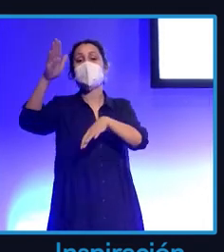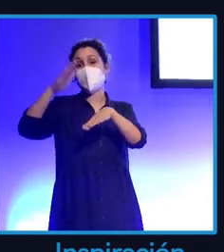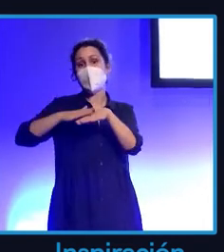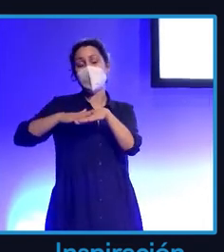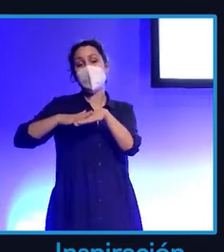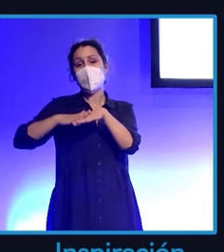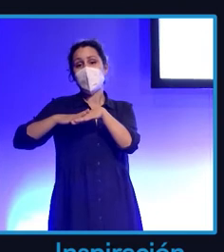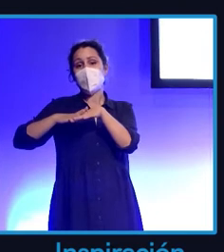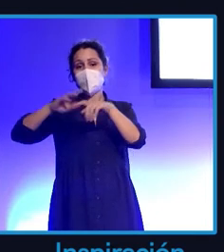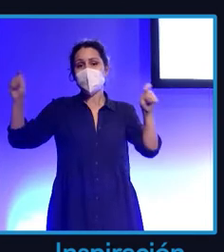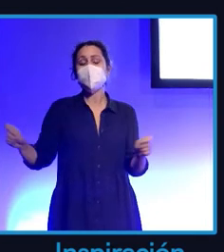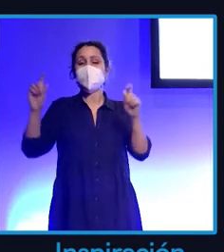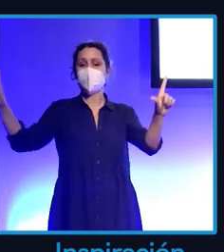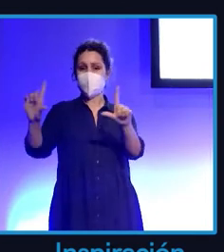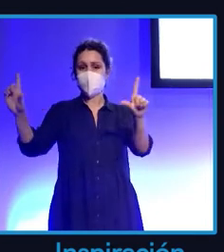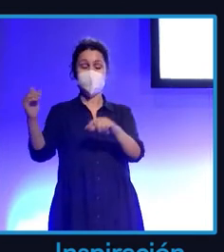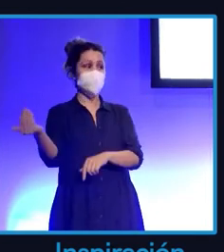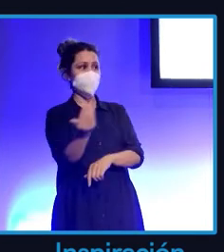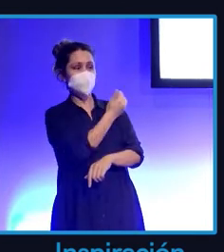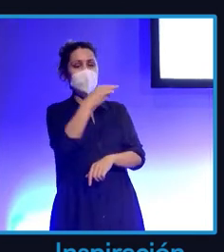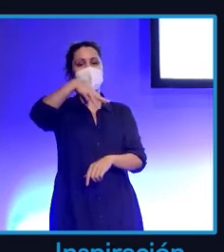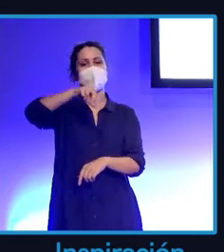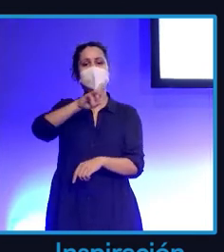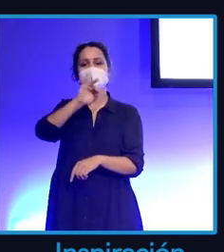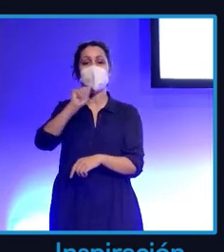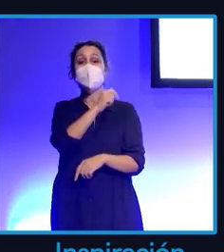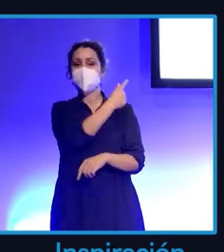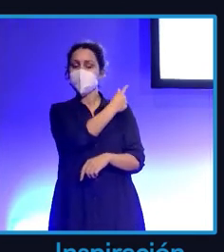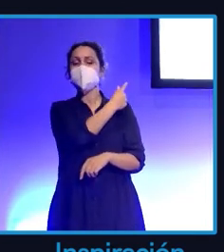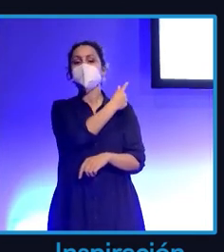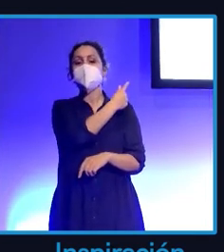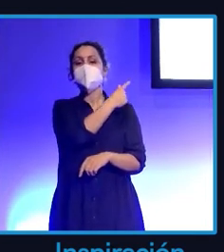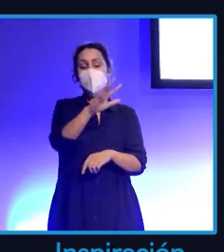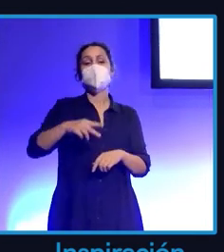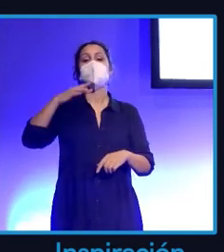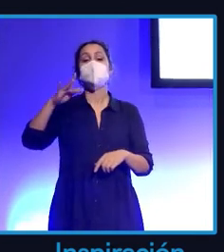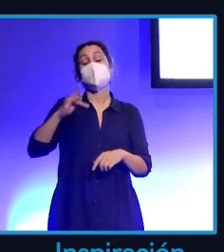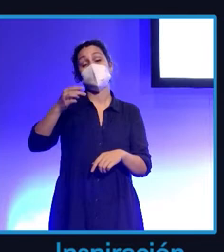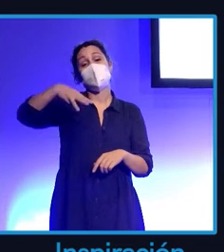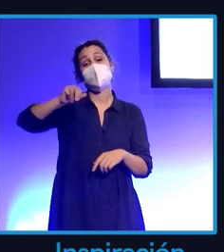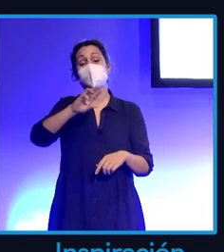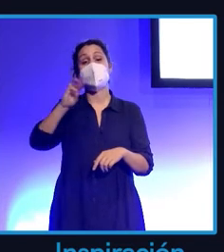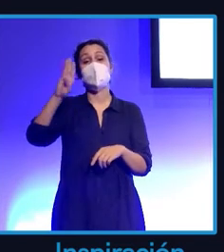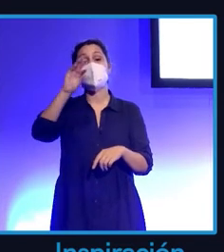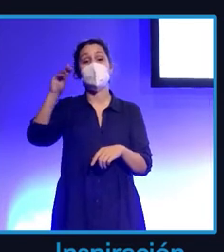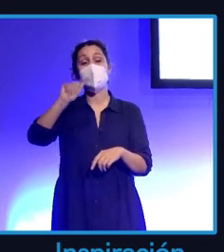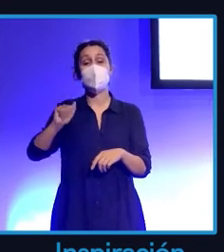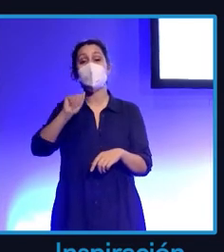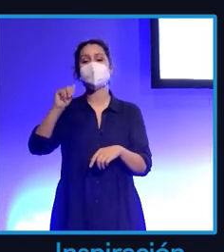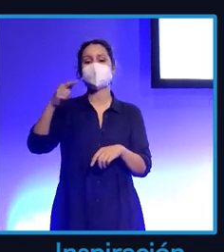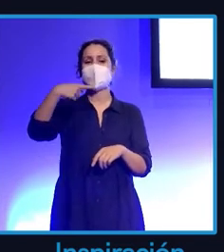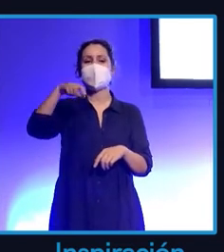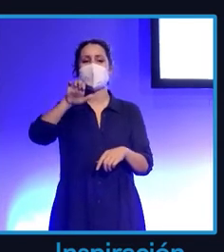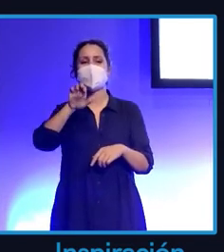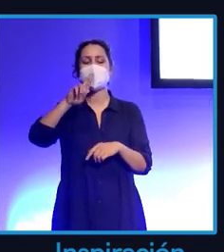María Fernández Rubíes que es una top de las influencers de nuestro país que junto con María Pombo y Grace Villarreal se van a una fiesta en la playa, en el spot